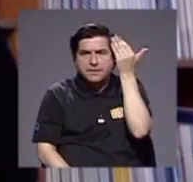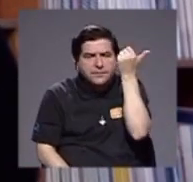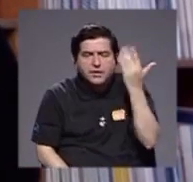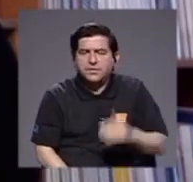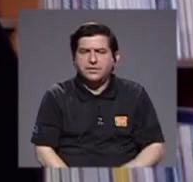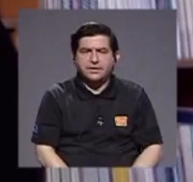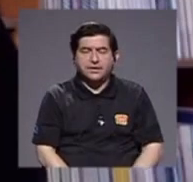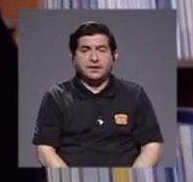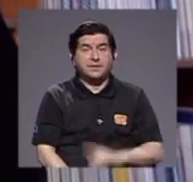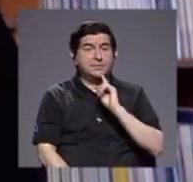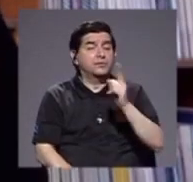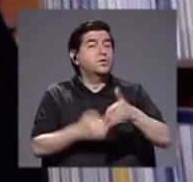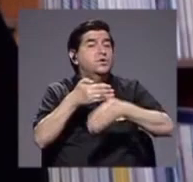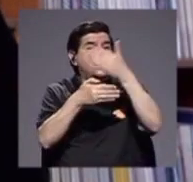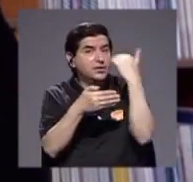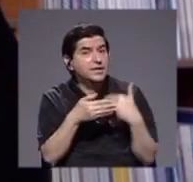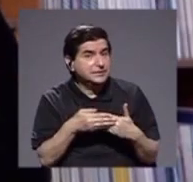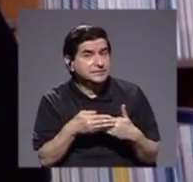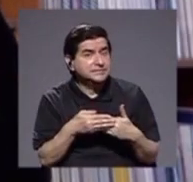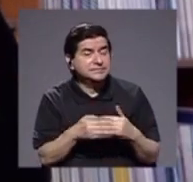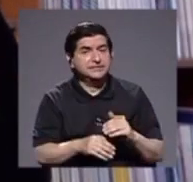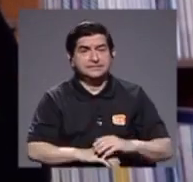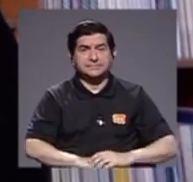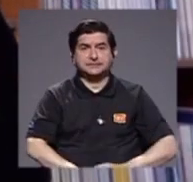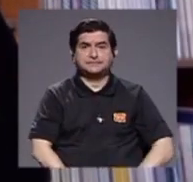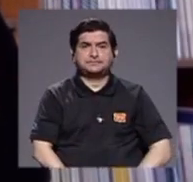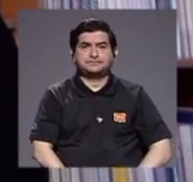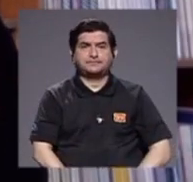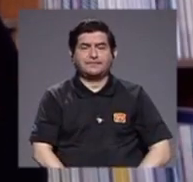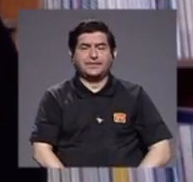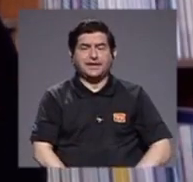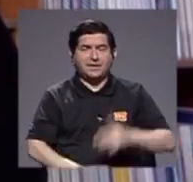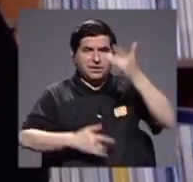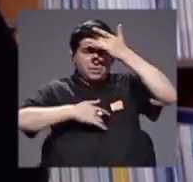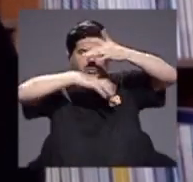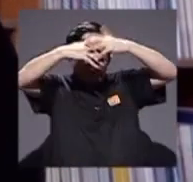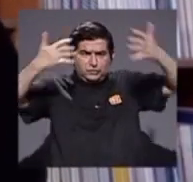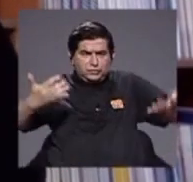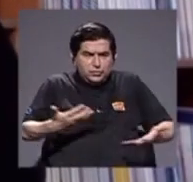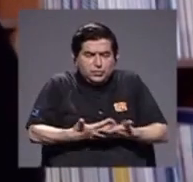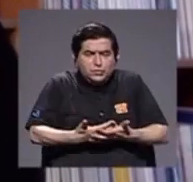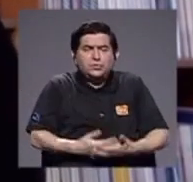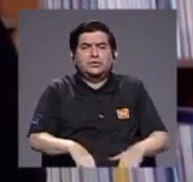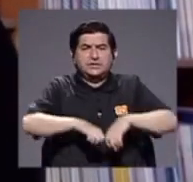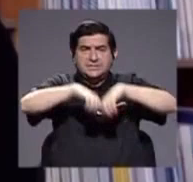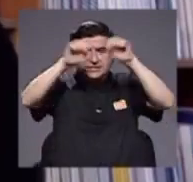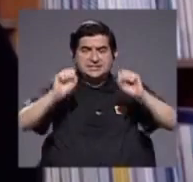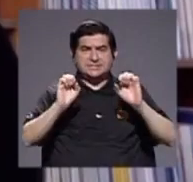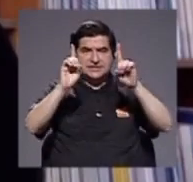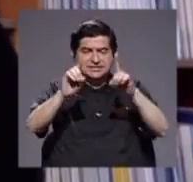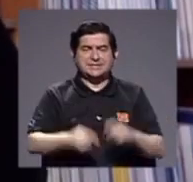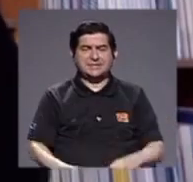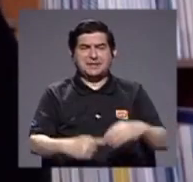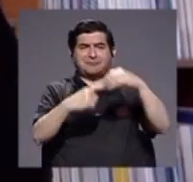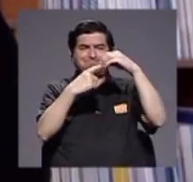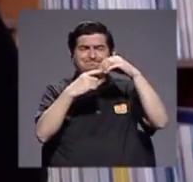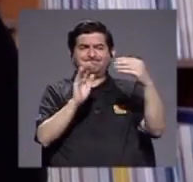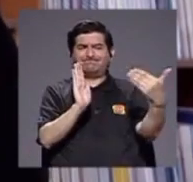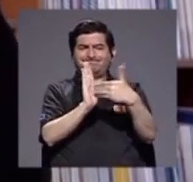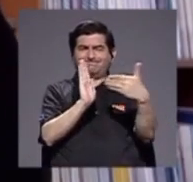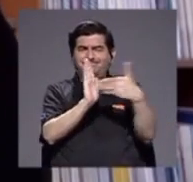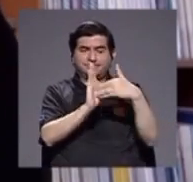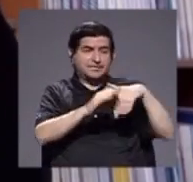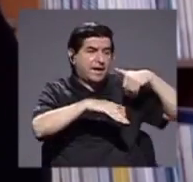lo que estás señalando, porque con esta pandemia el sistema educativo fue uno de los más afectados al